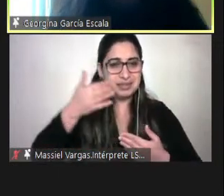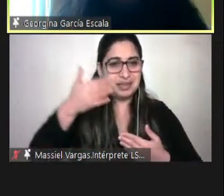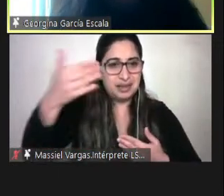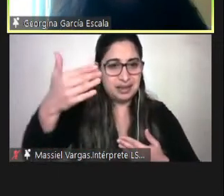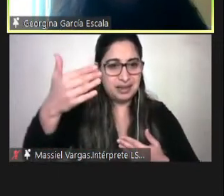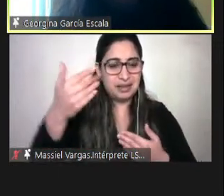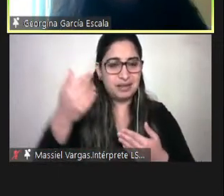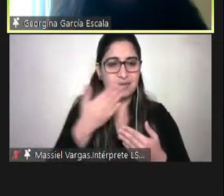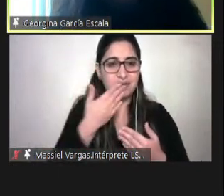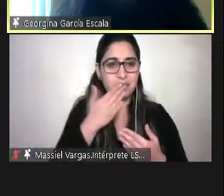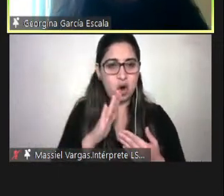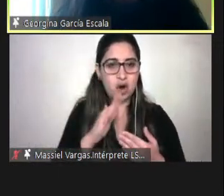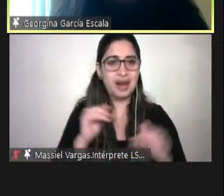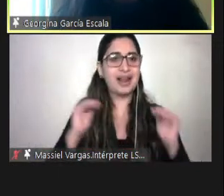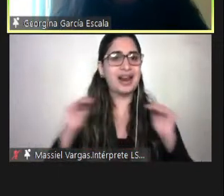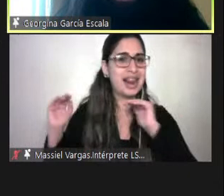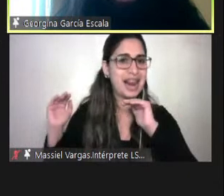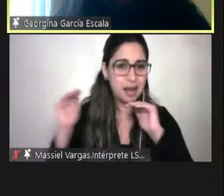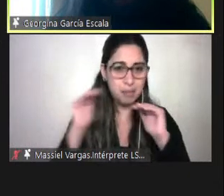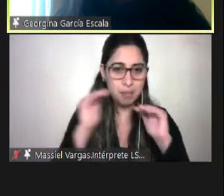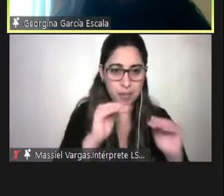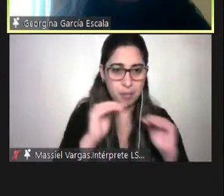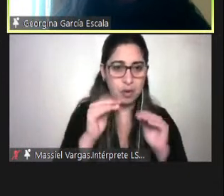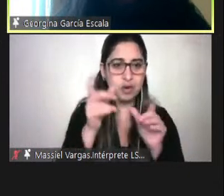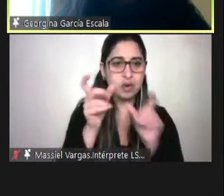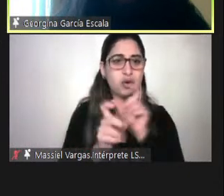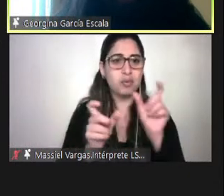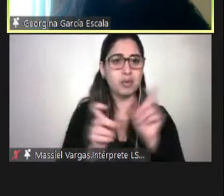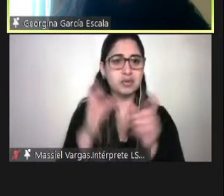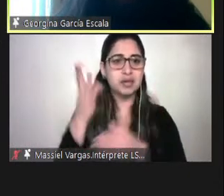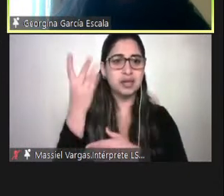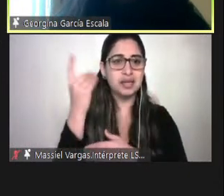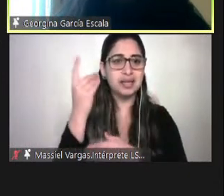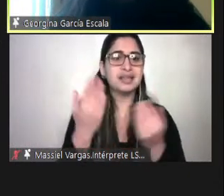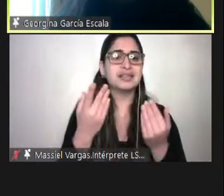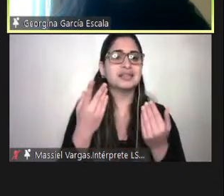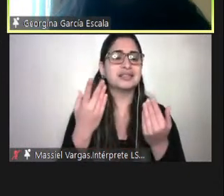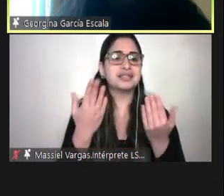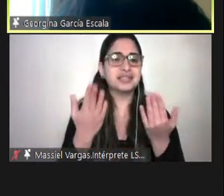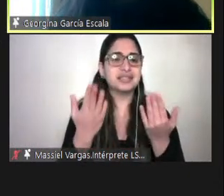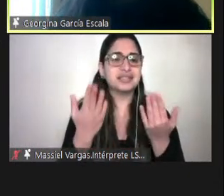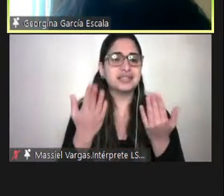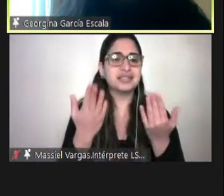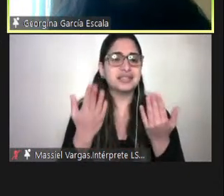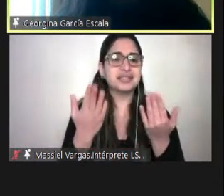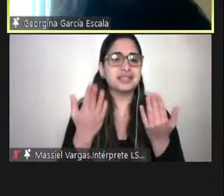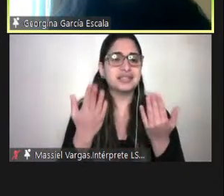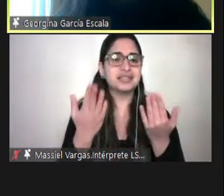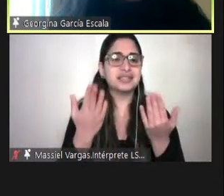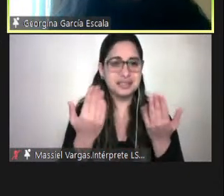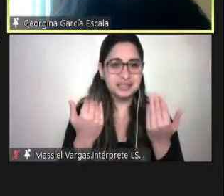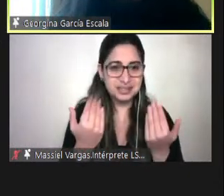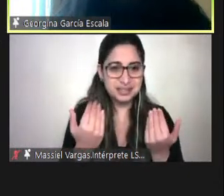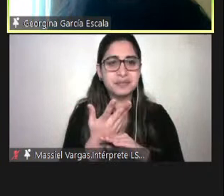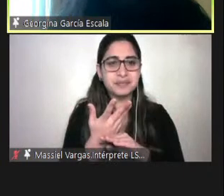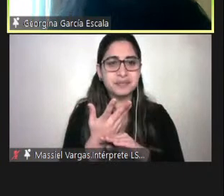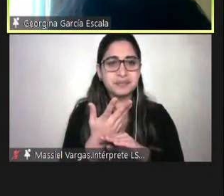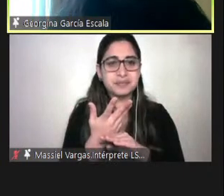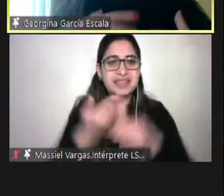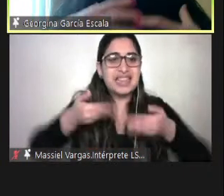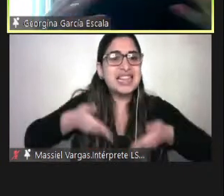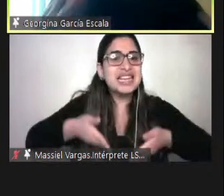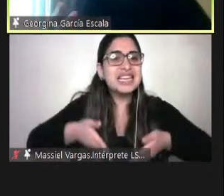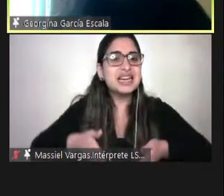Los apoyos para las personas con discapacidad deben estar garantizados desde el momento que nacen